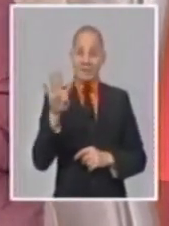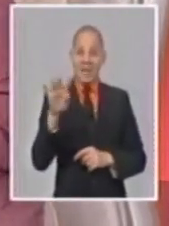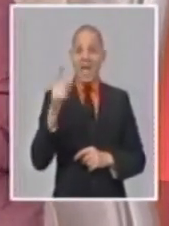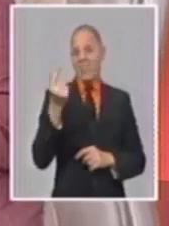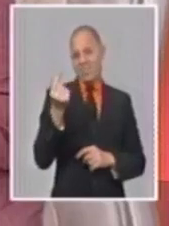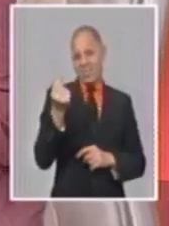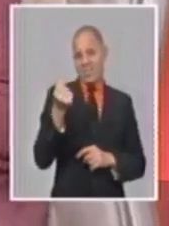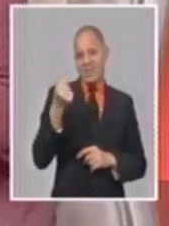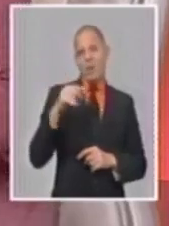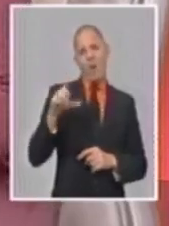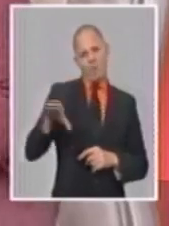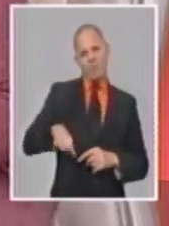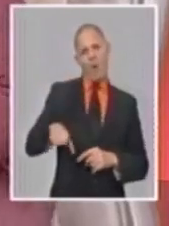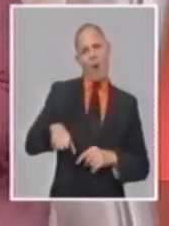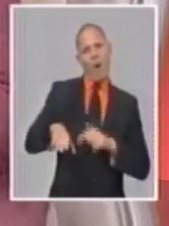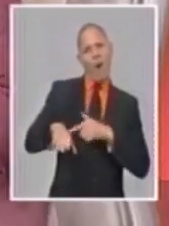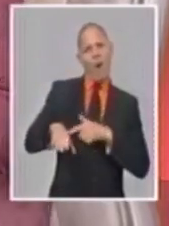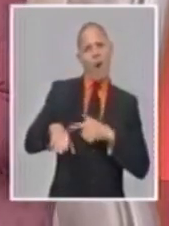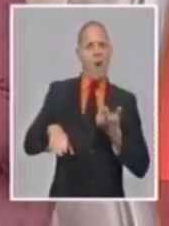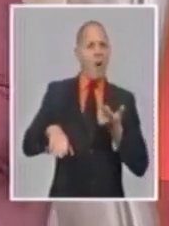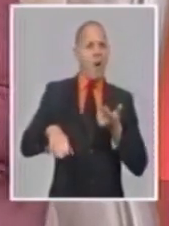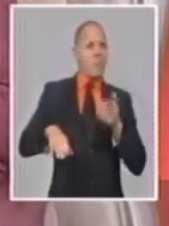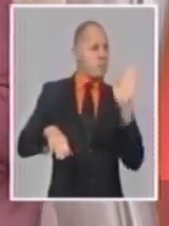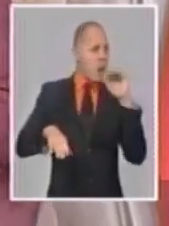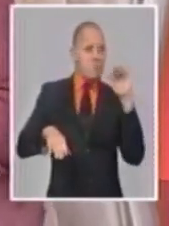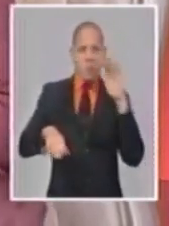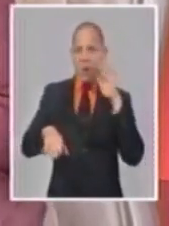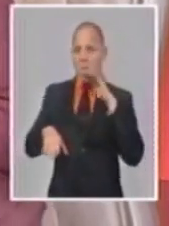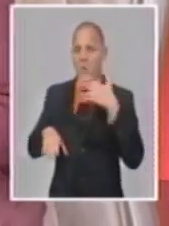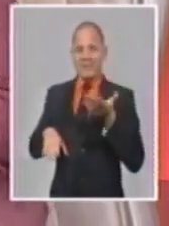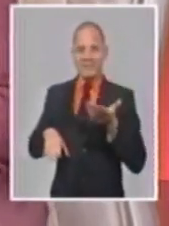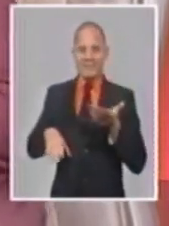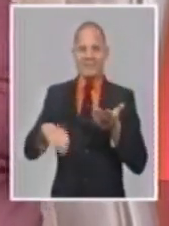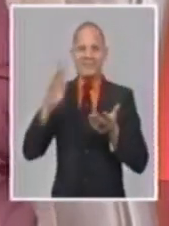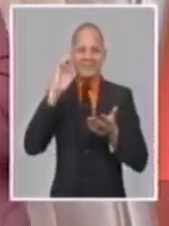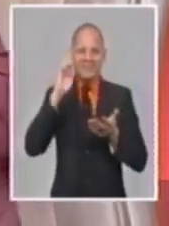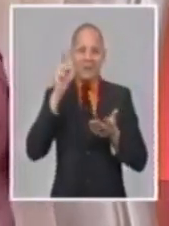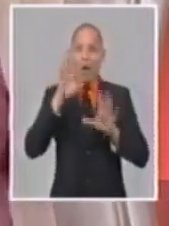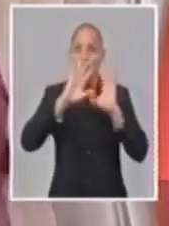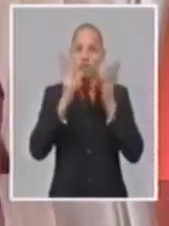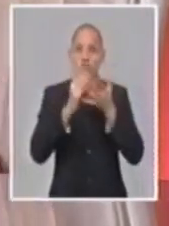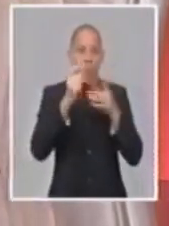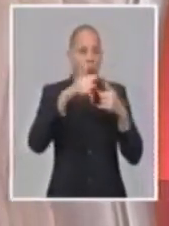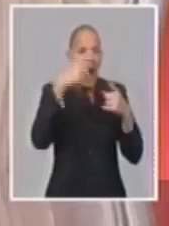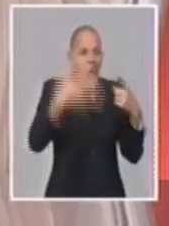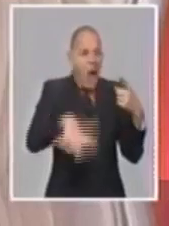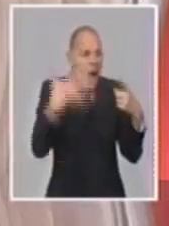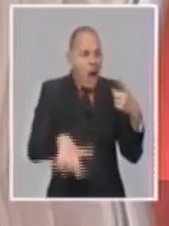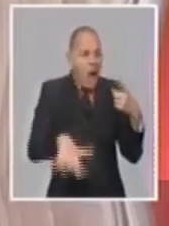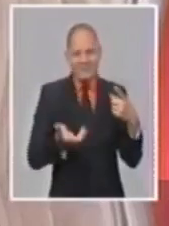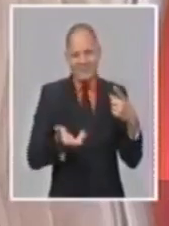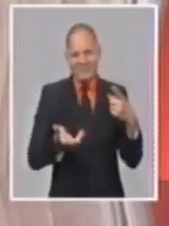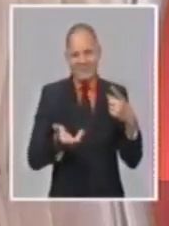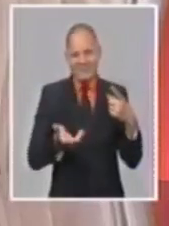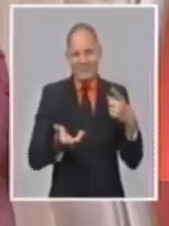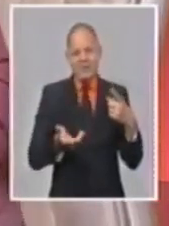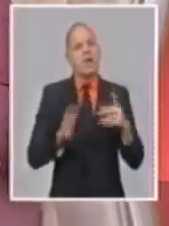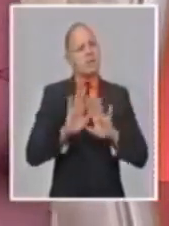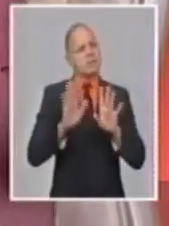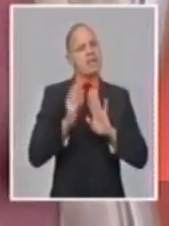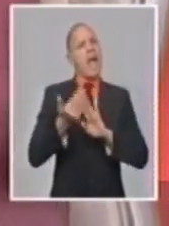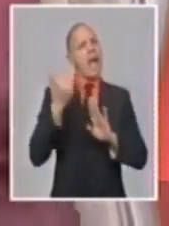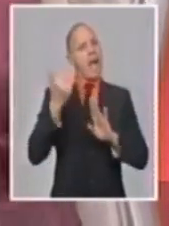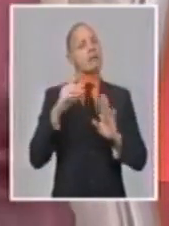dando. Y es ahí de donde surge el término incluso de algunos productos con precios recaudadores,